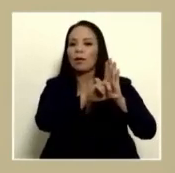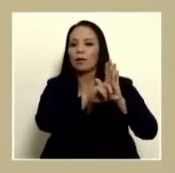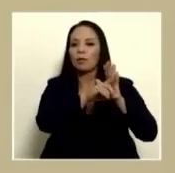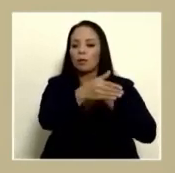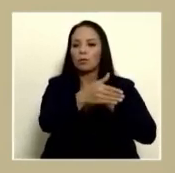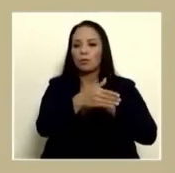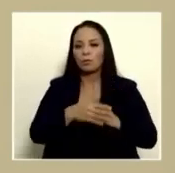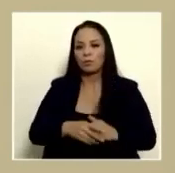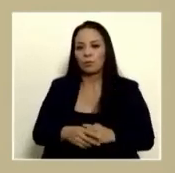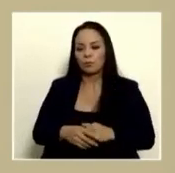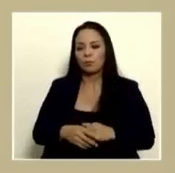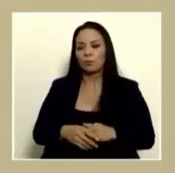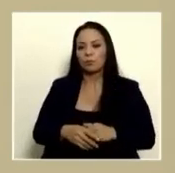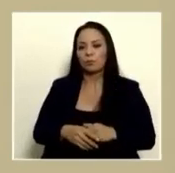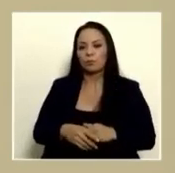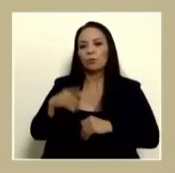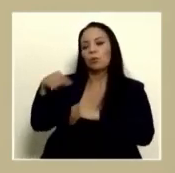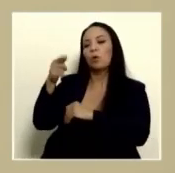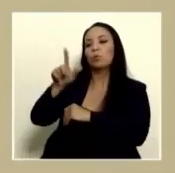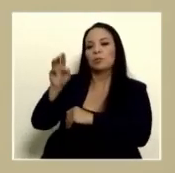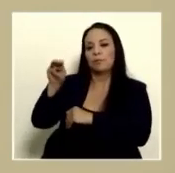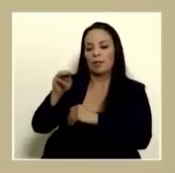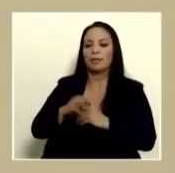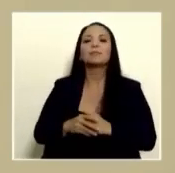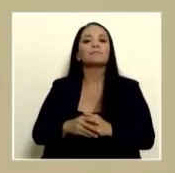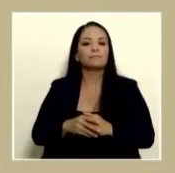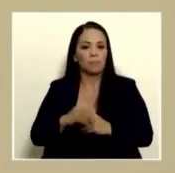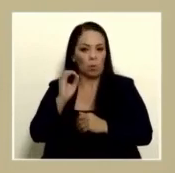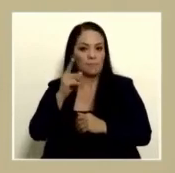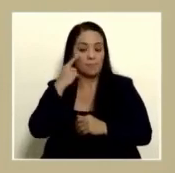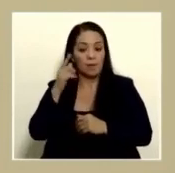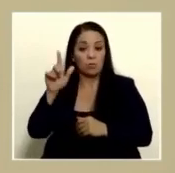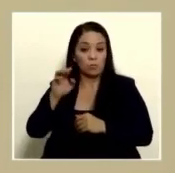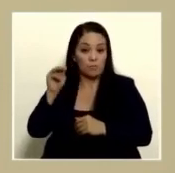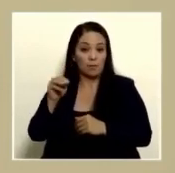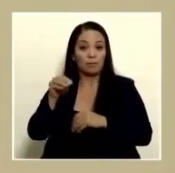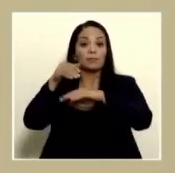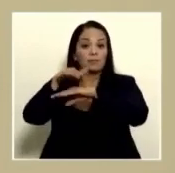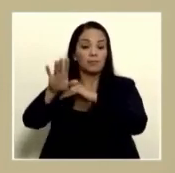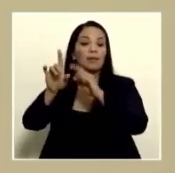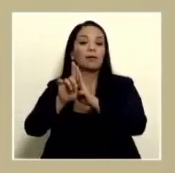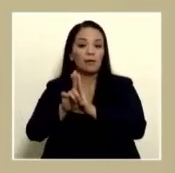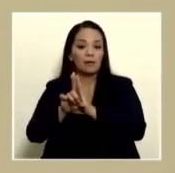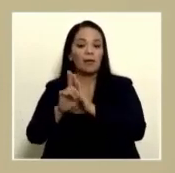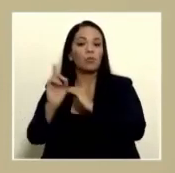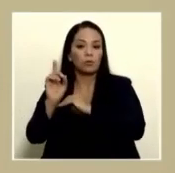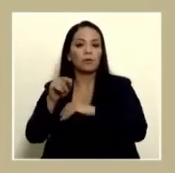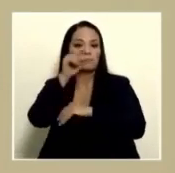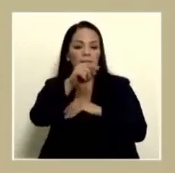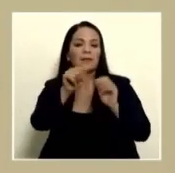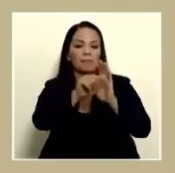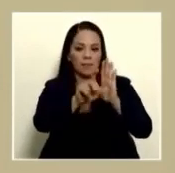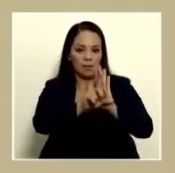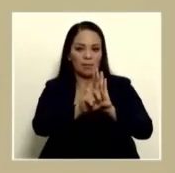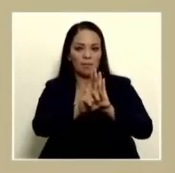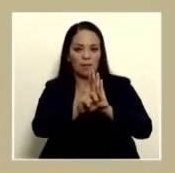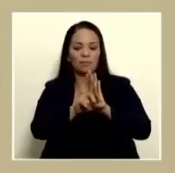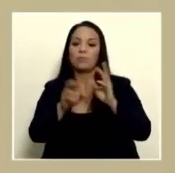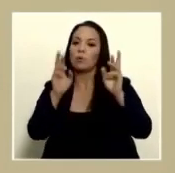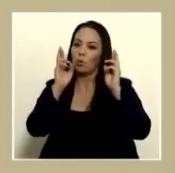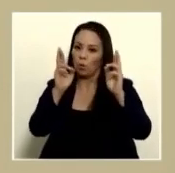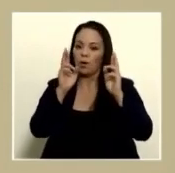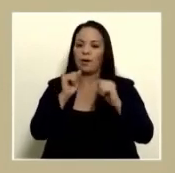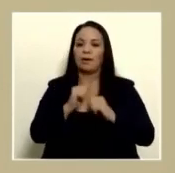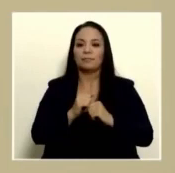idealmente para los de lunes y martes ok el lunes o martes mandamos la ley a la asamblea legislativa ojalá le